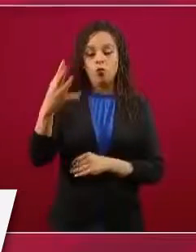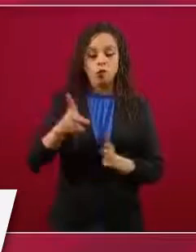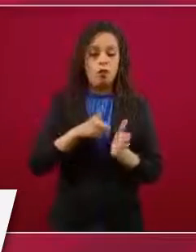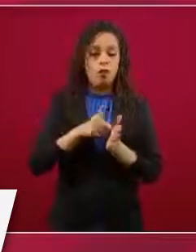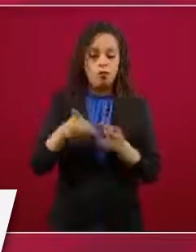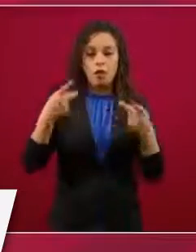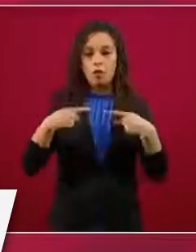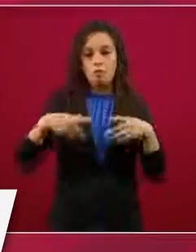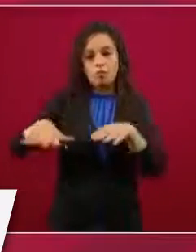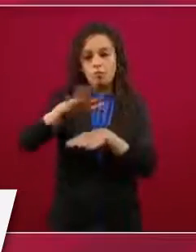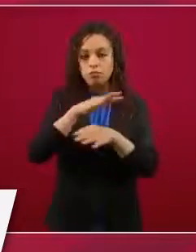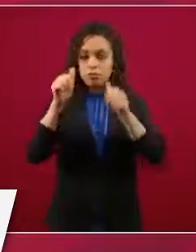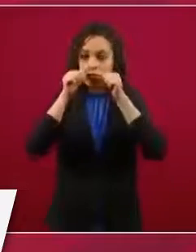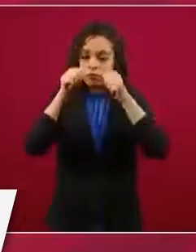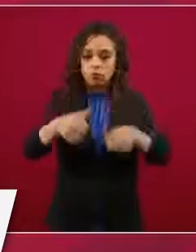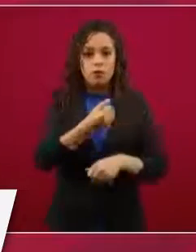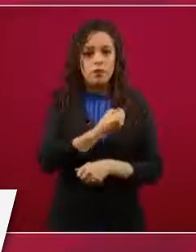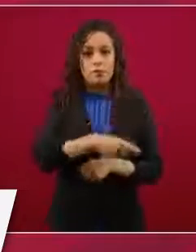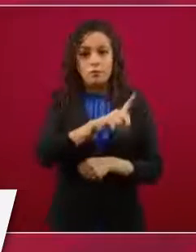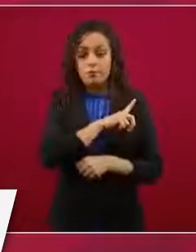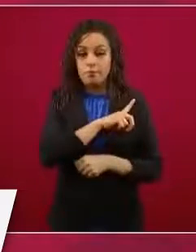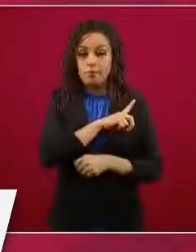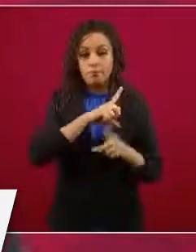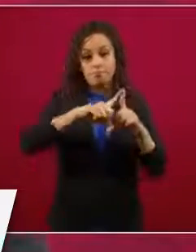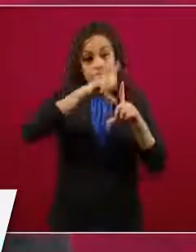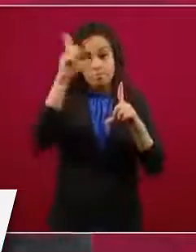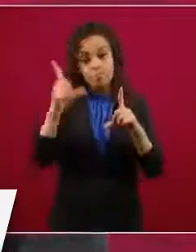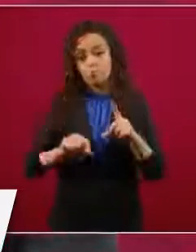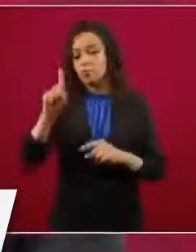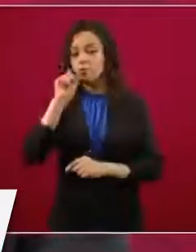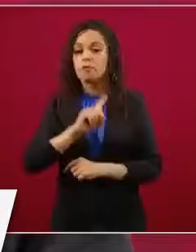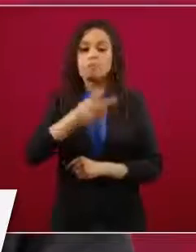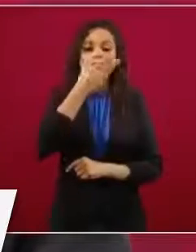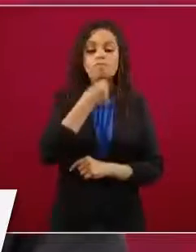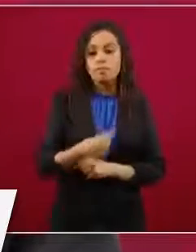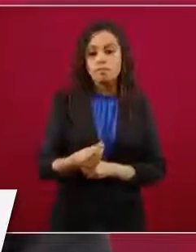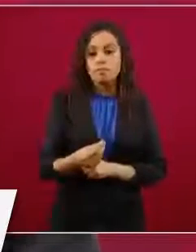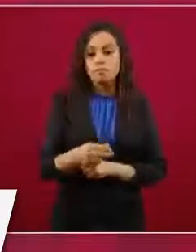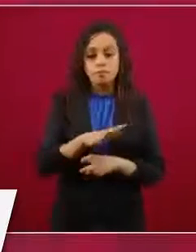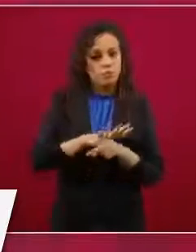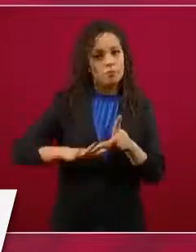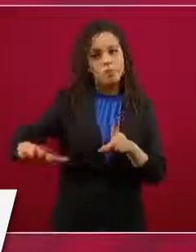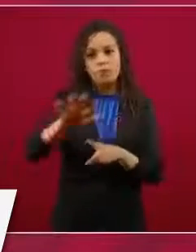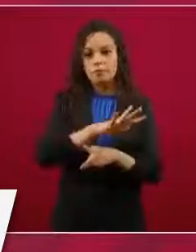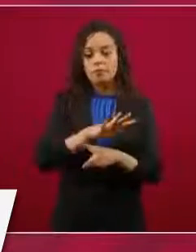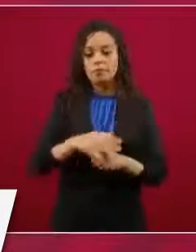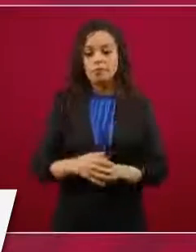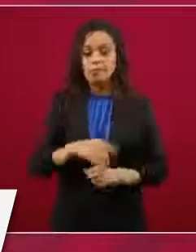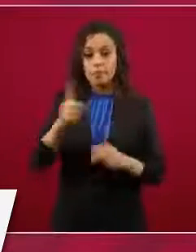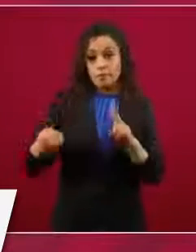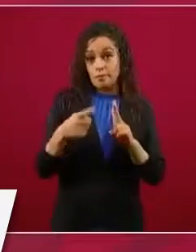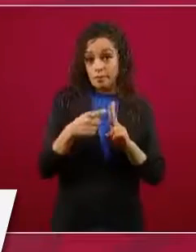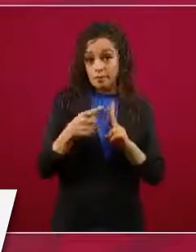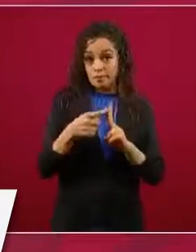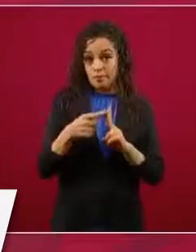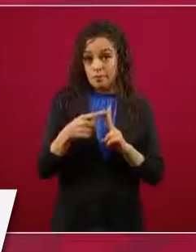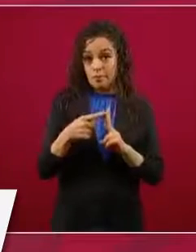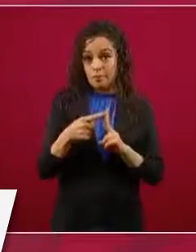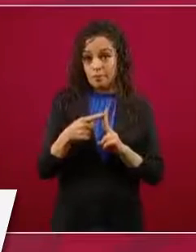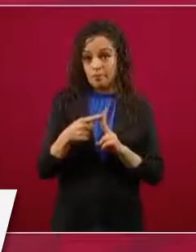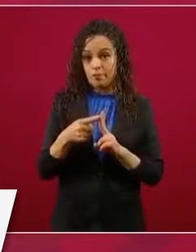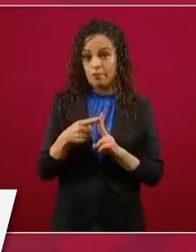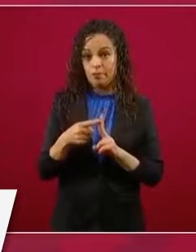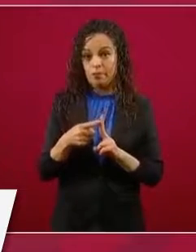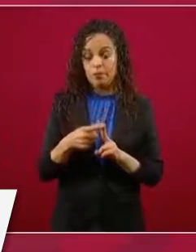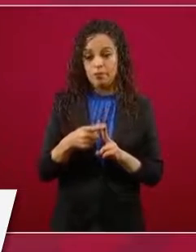de todos los mexicanos y todas las mexicanas. El segundo, el superior mandatos, juramento,